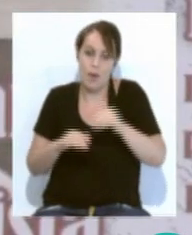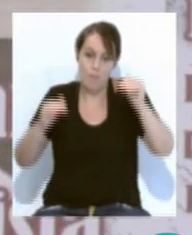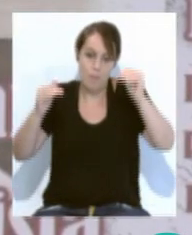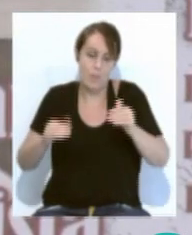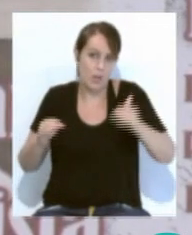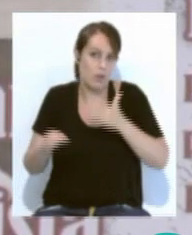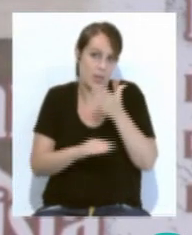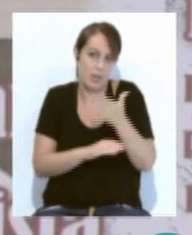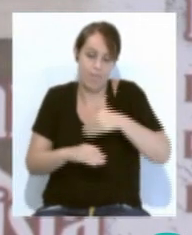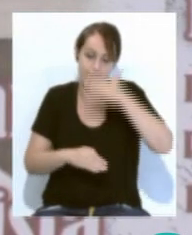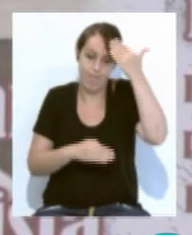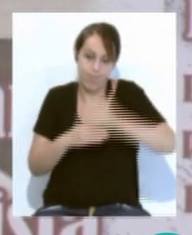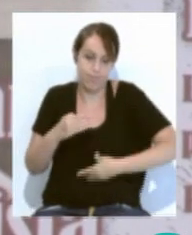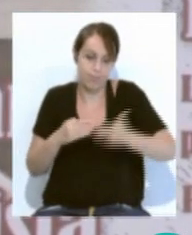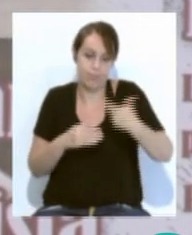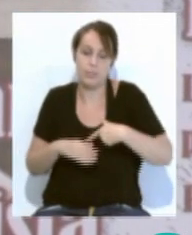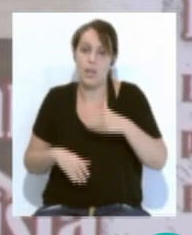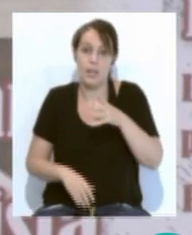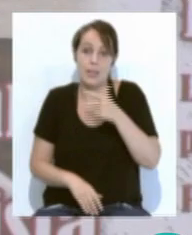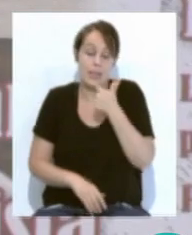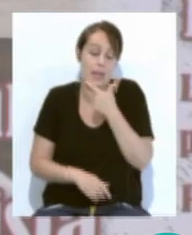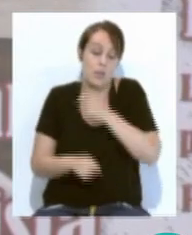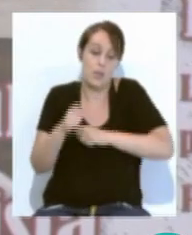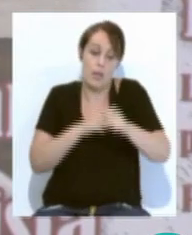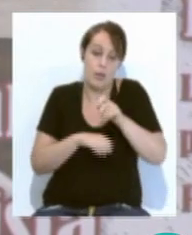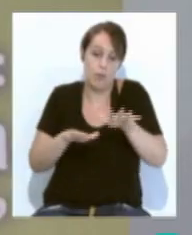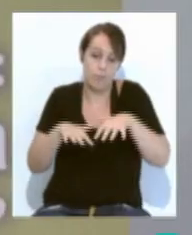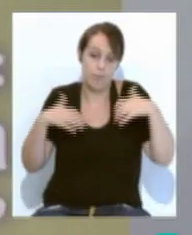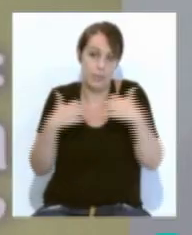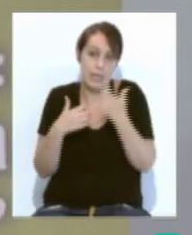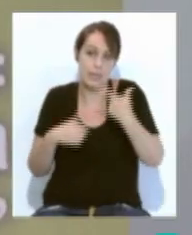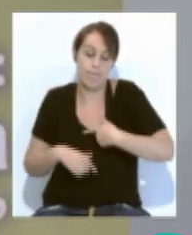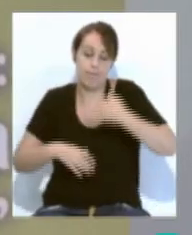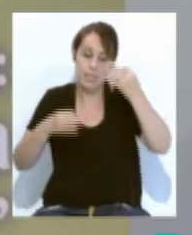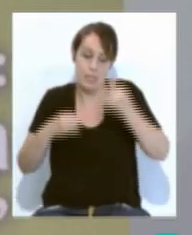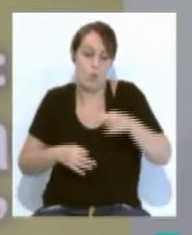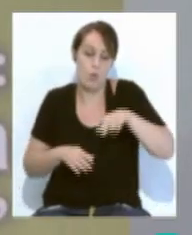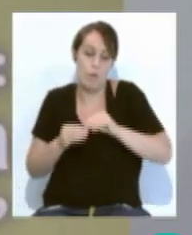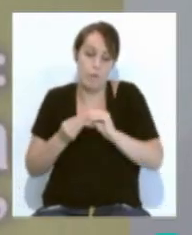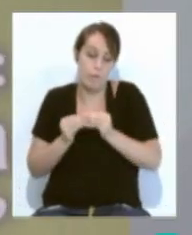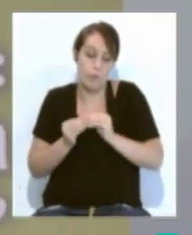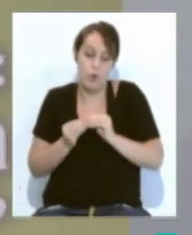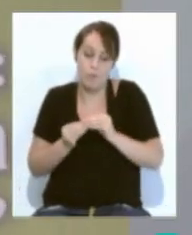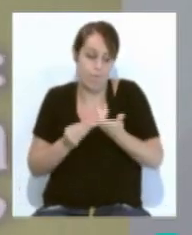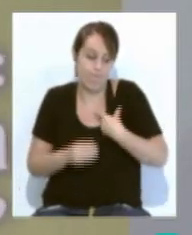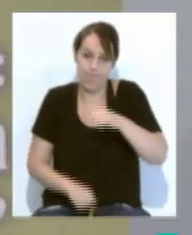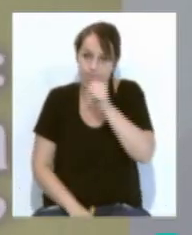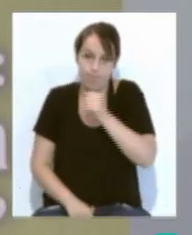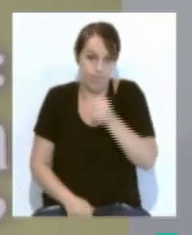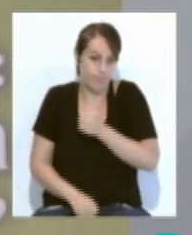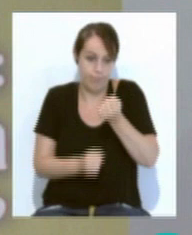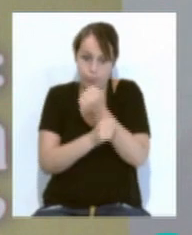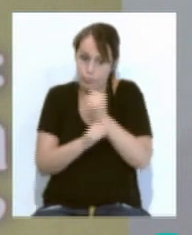cultural municipal según ha señalado la Asociación de Coristas de donde se ha asegurado que de esta forma se hace inviable la